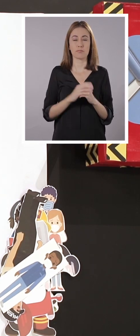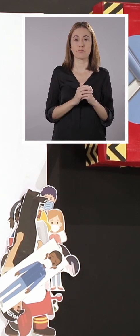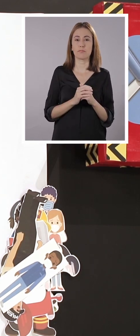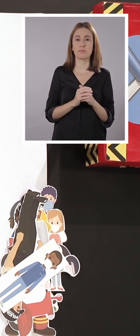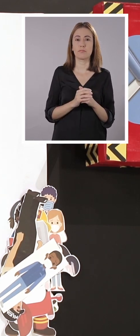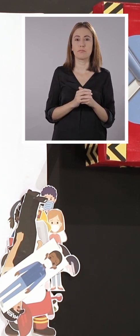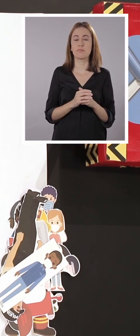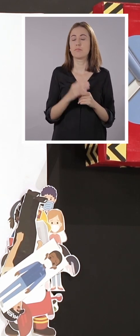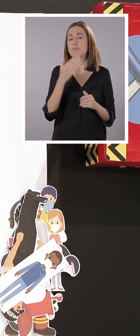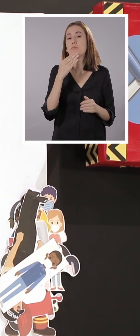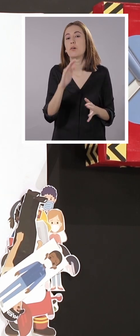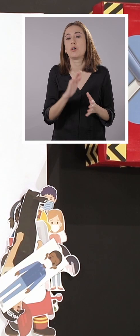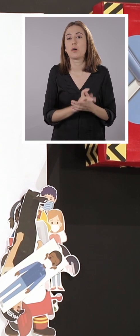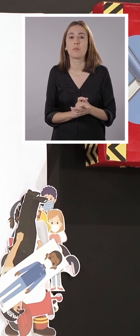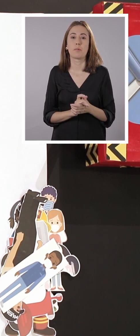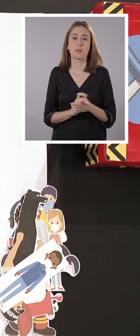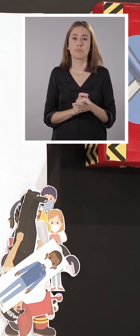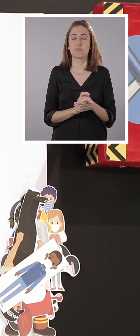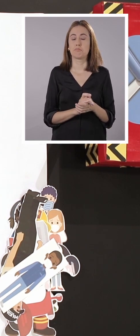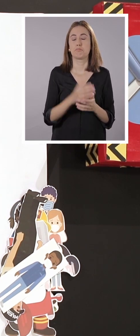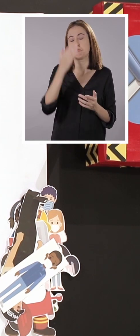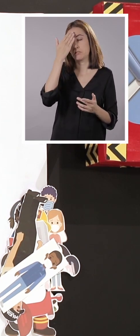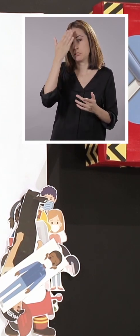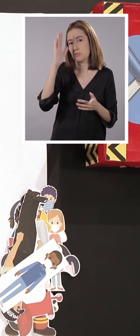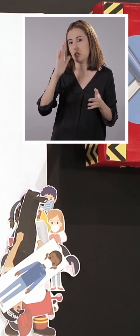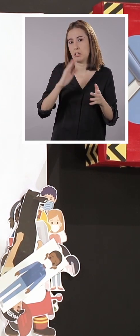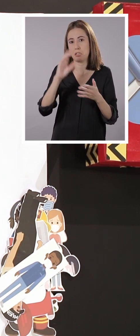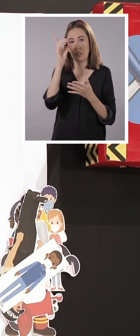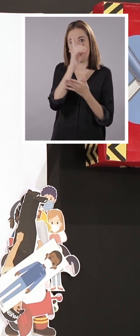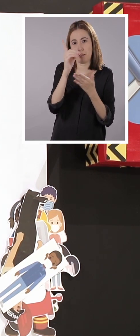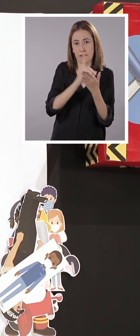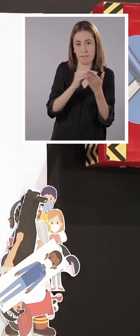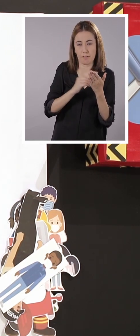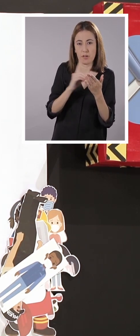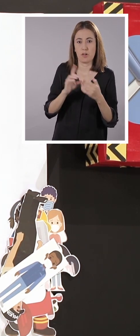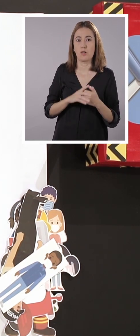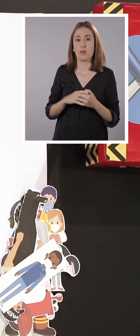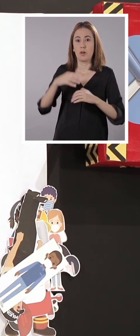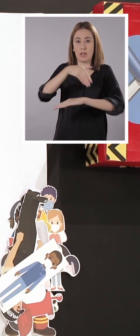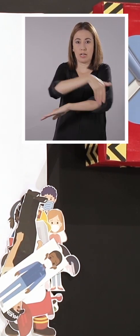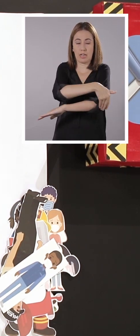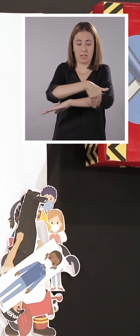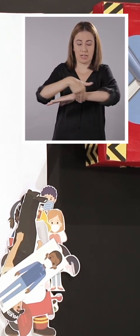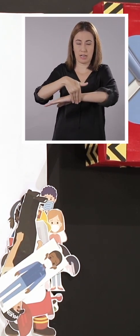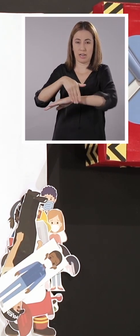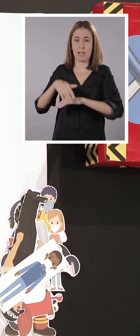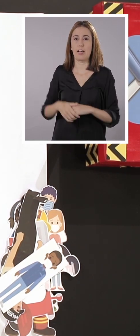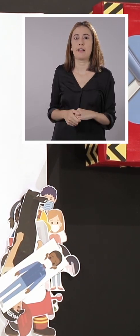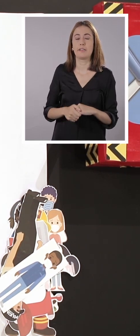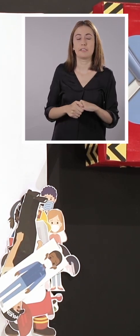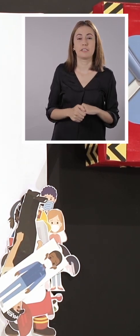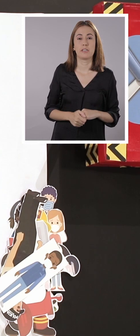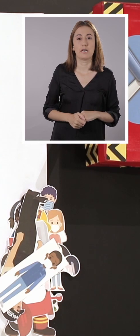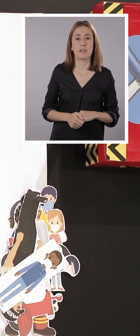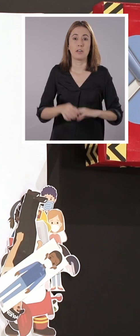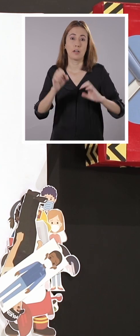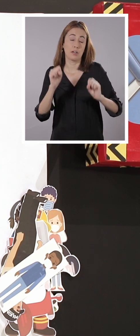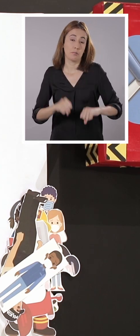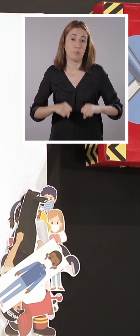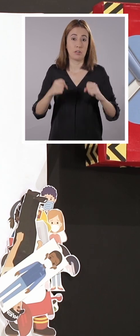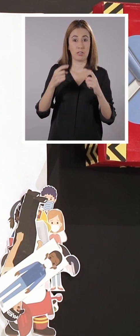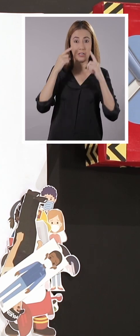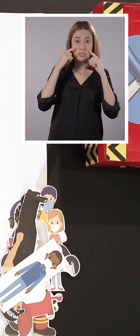comunidad. Puede ser, esta vez va a ser nuestra calle. Aquí tenemos unos edificios, puede ser, sí, de departamentos.